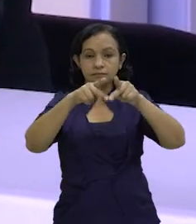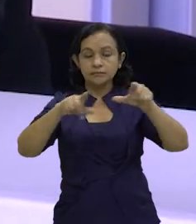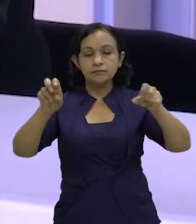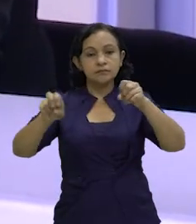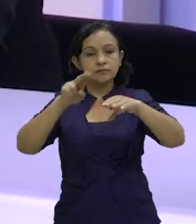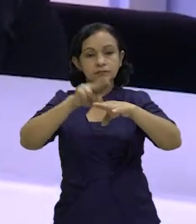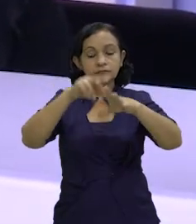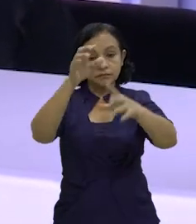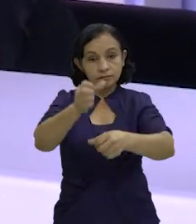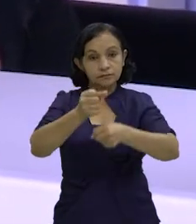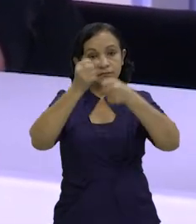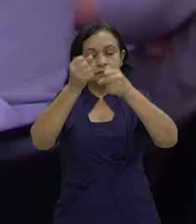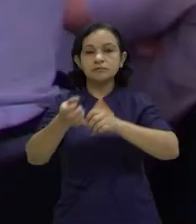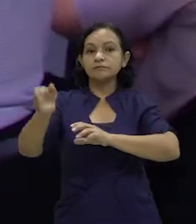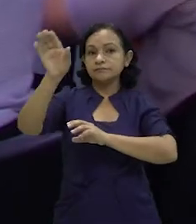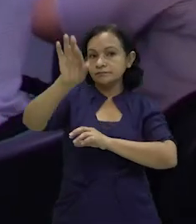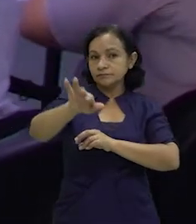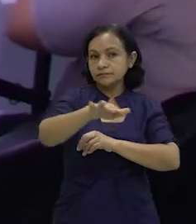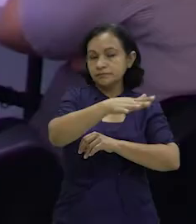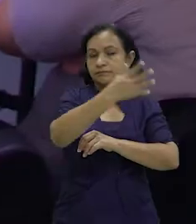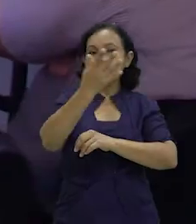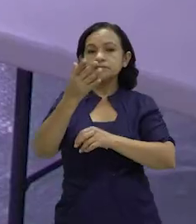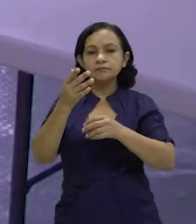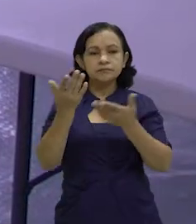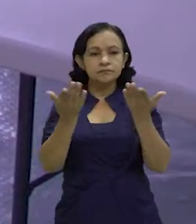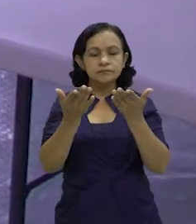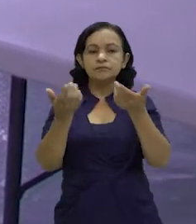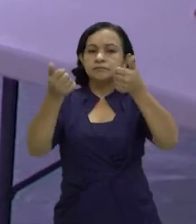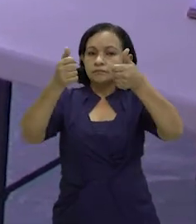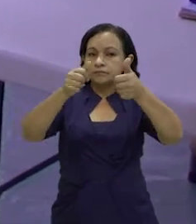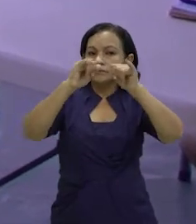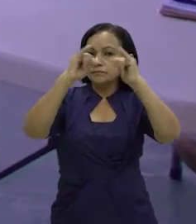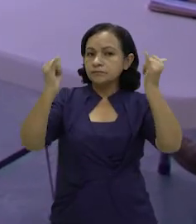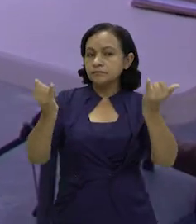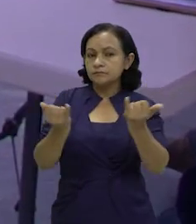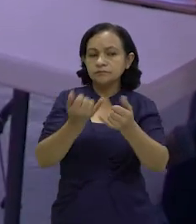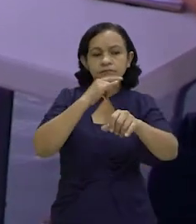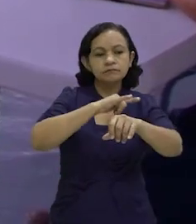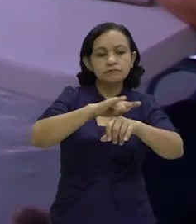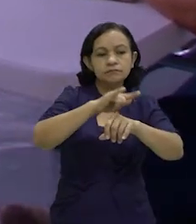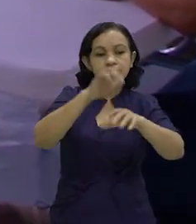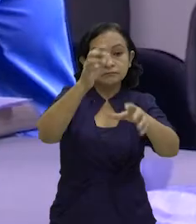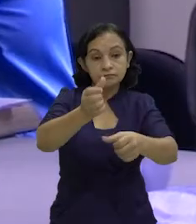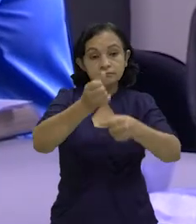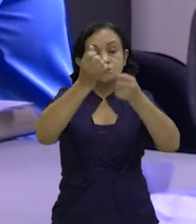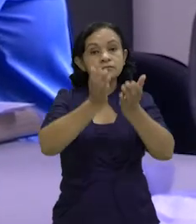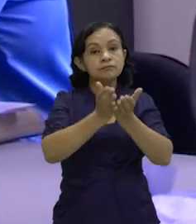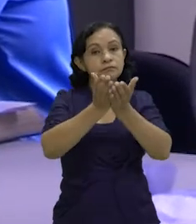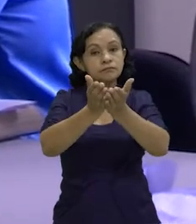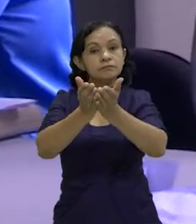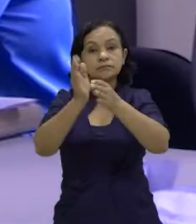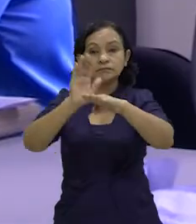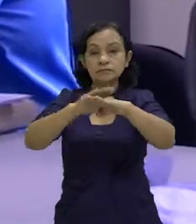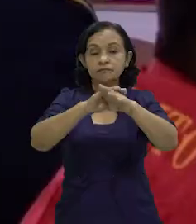de un Plan Nacional de Salvamento y Rescate Acuático bajo las directrices del Convenio Internacional sobre Búsqueda y Salvamento Marítimo